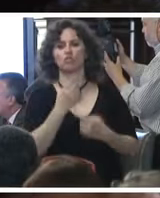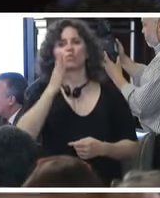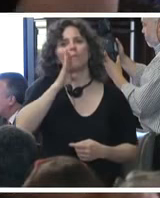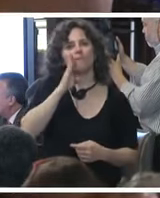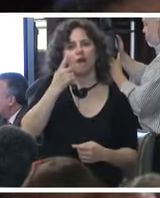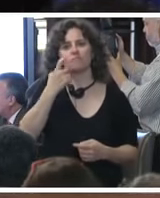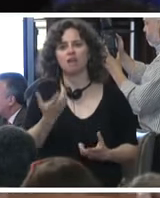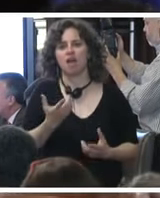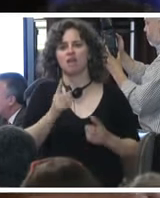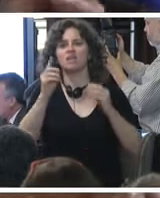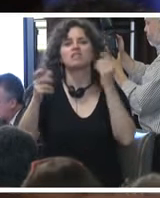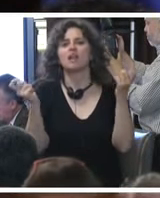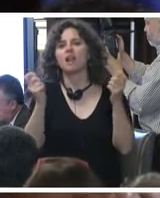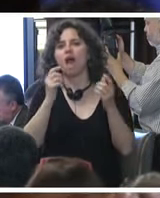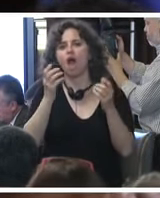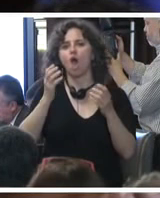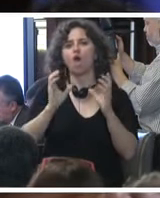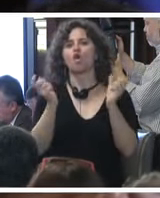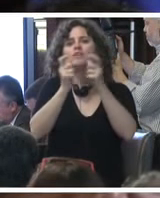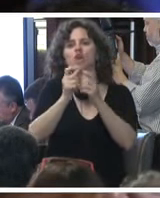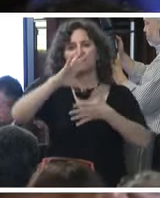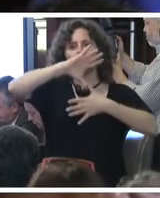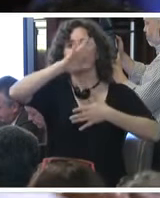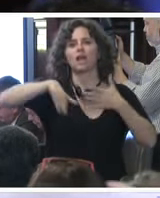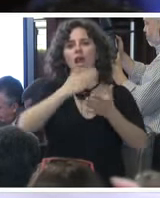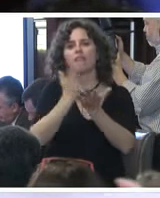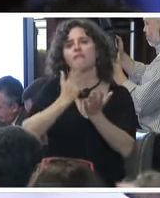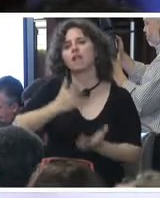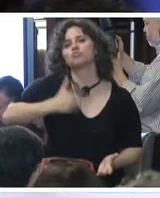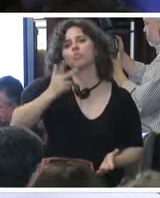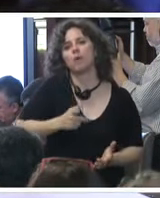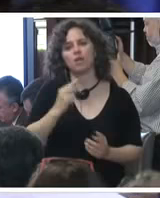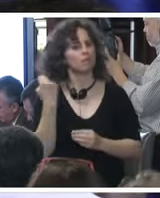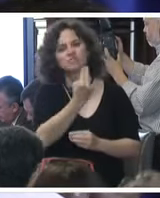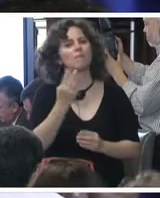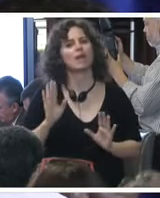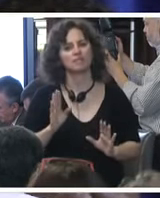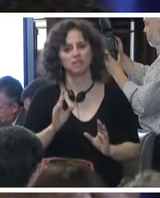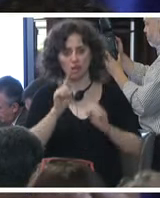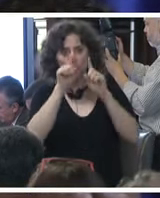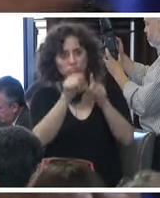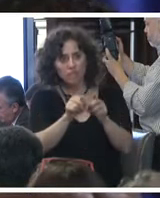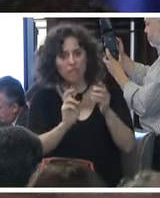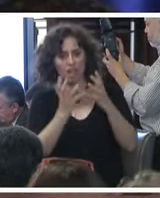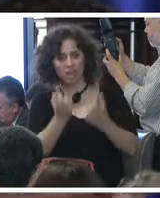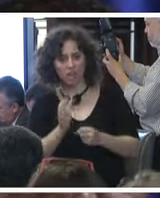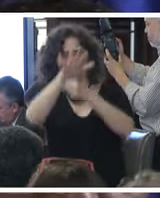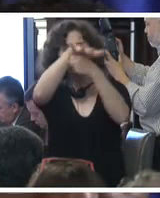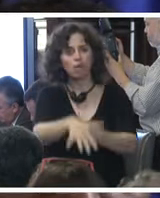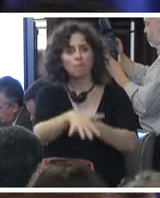y de la Comisión Interamericana de Derechos Humanos. Eso es querer pasar por encima de